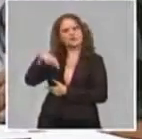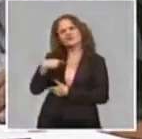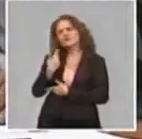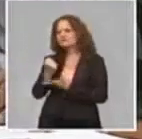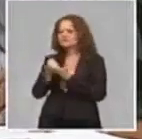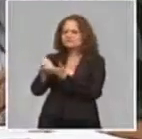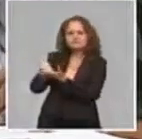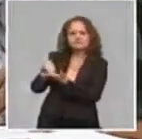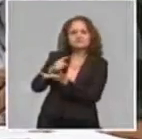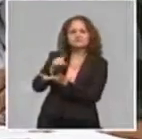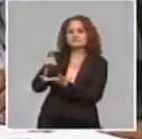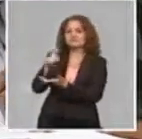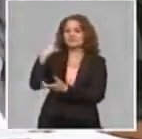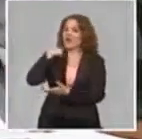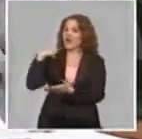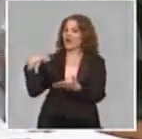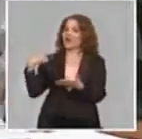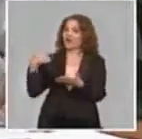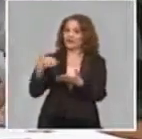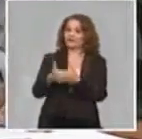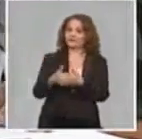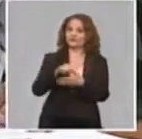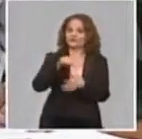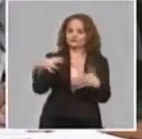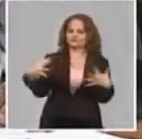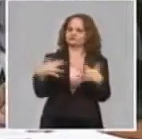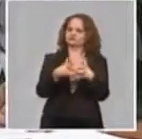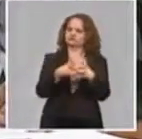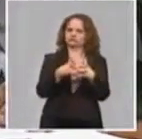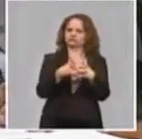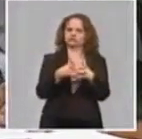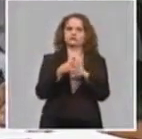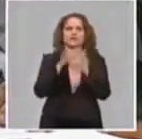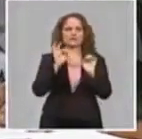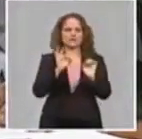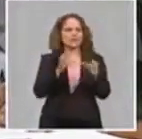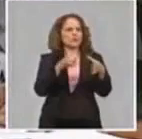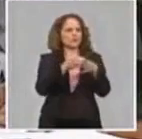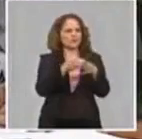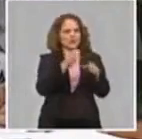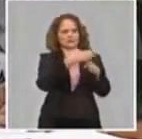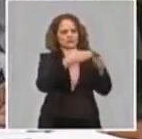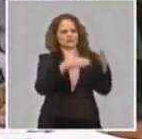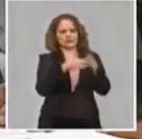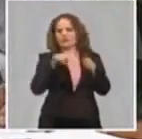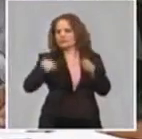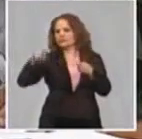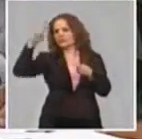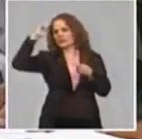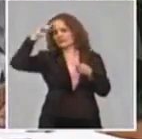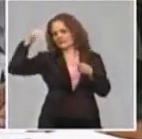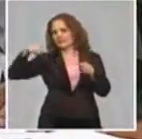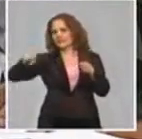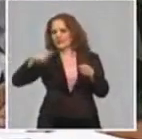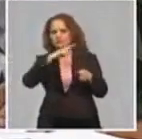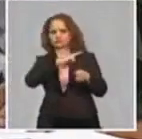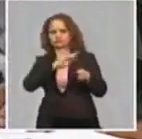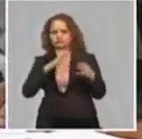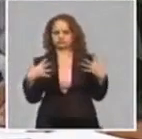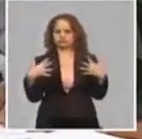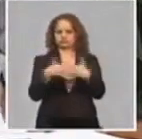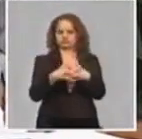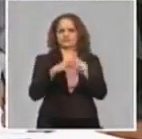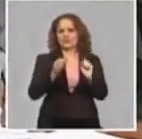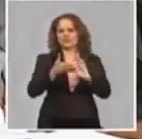de año, porque normalmente nosotros siempre mantenemos un brigado trabajando en el mantenimiento de los